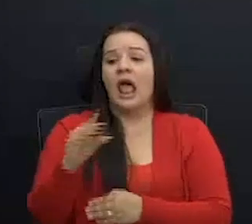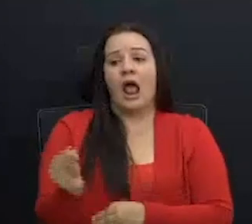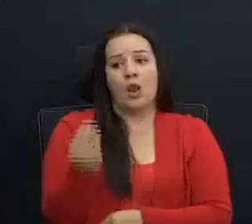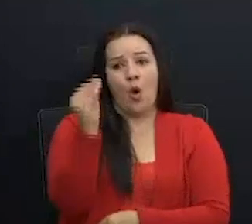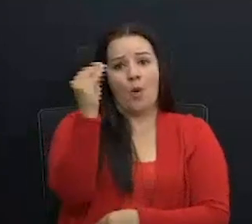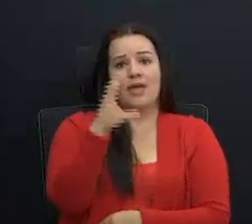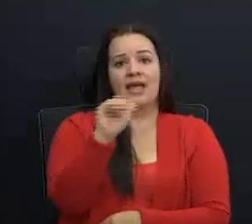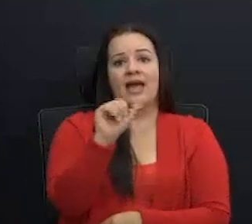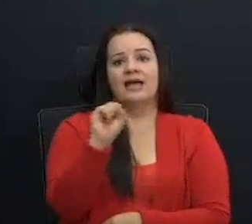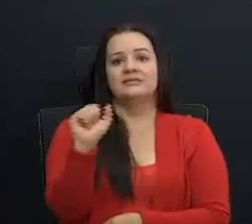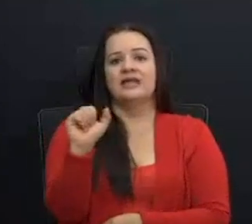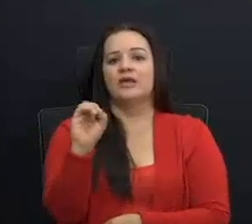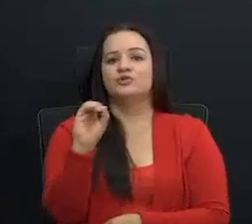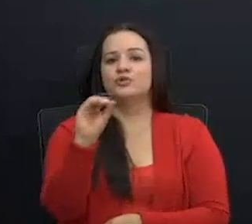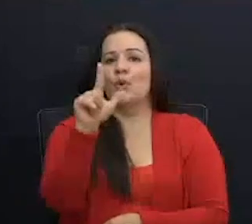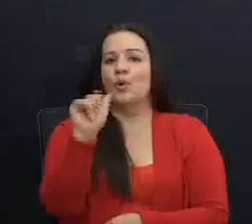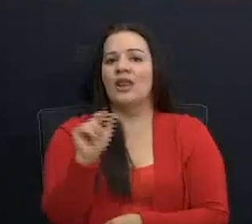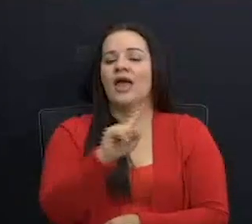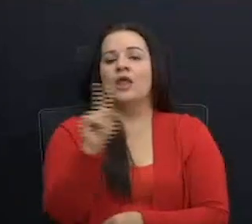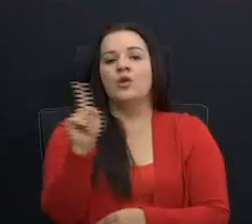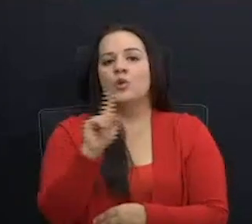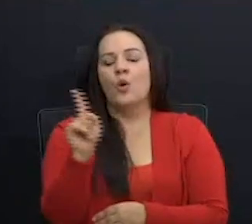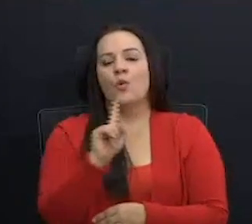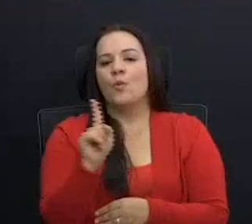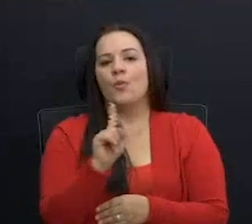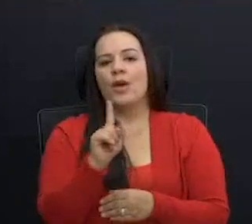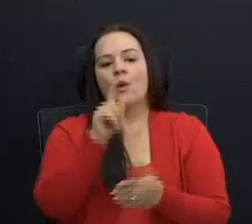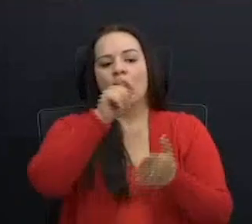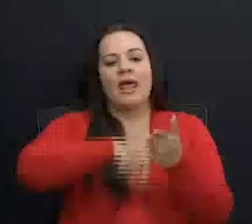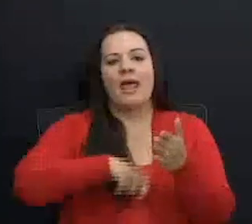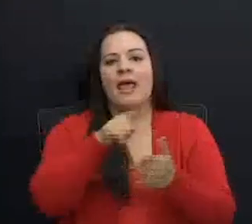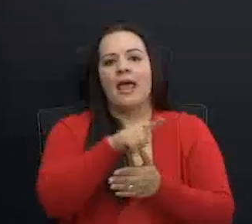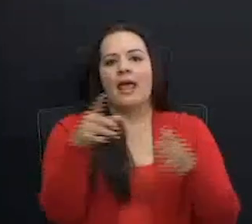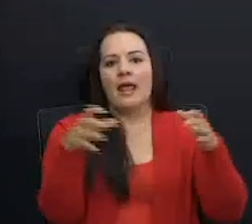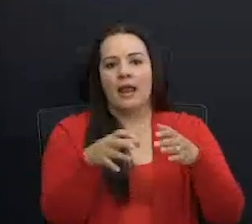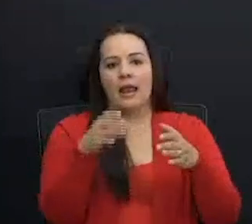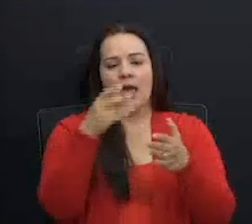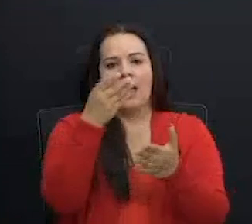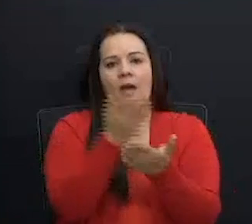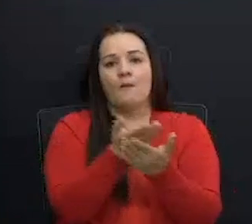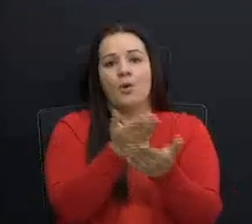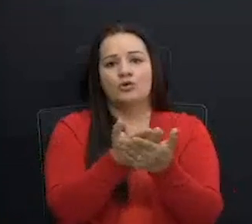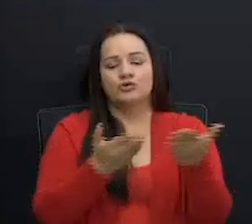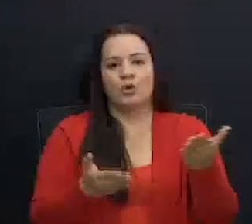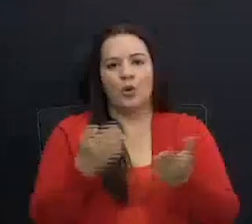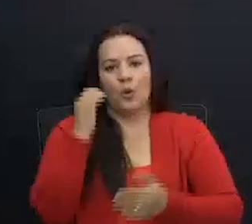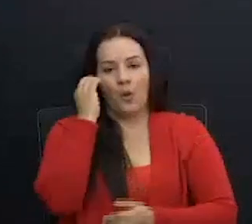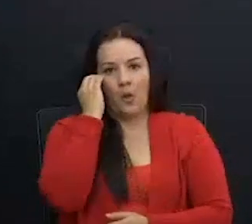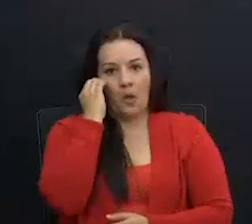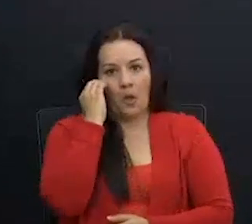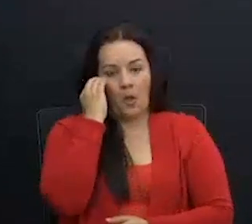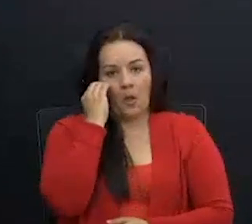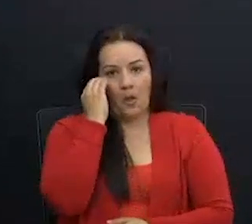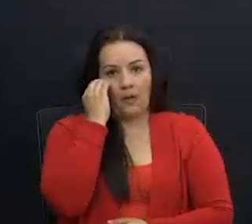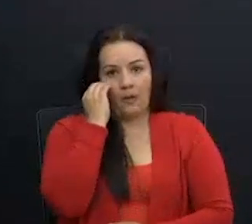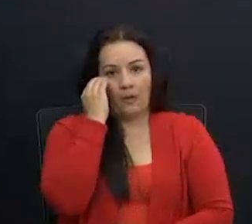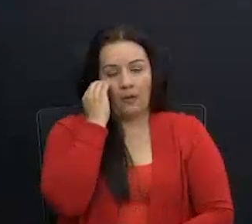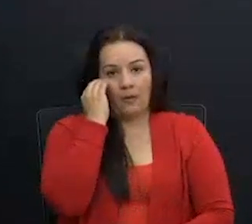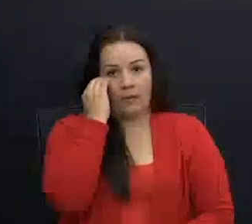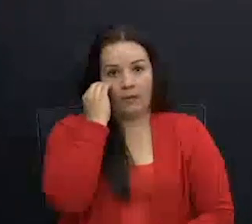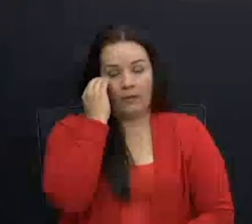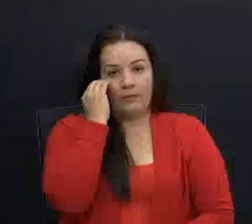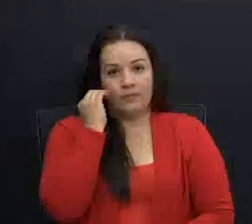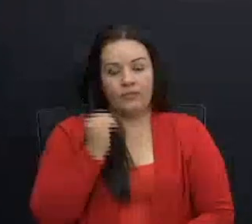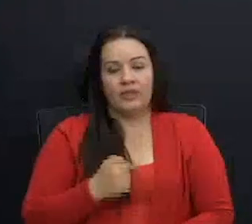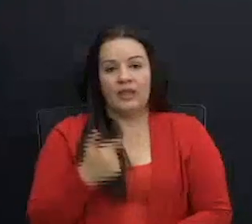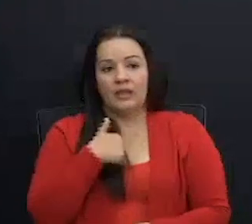Que no fue mi mamá la que firmó la moción, que yo soy cristiana, con todo el orgullo que